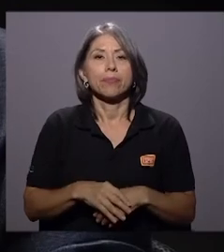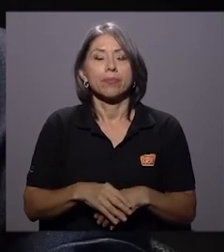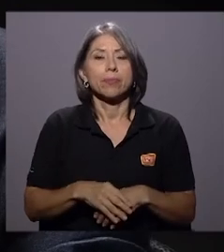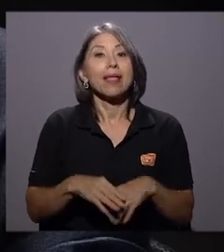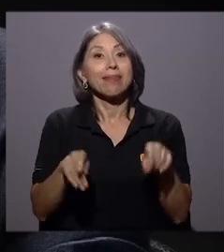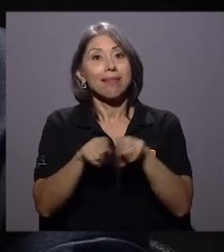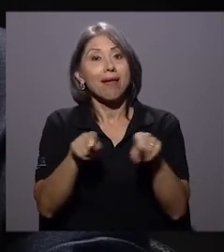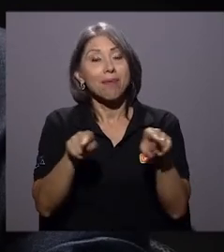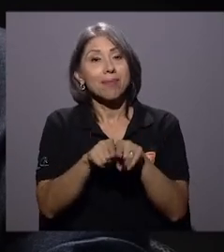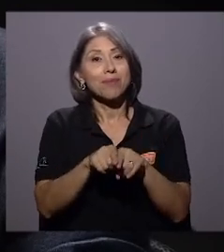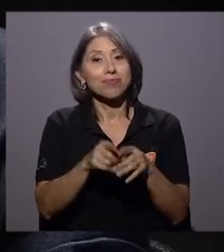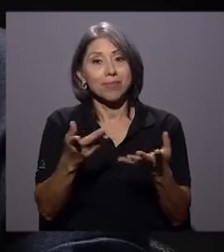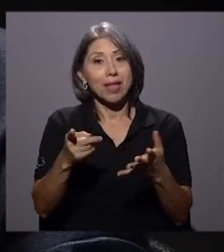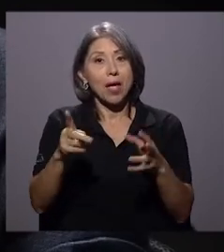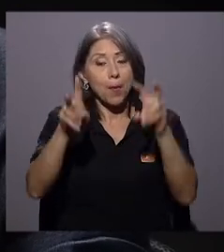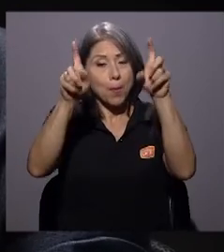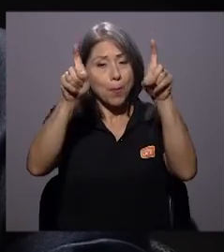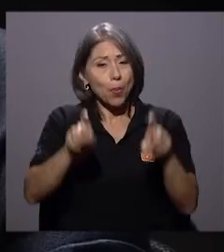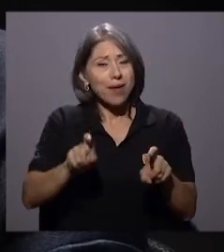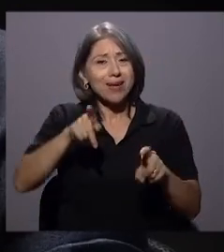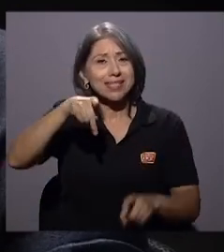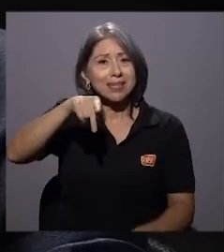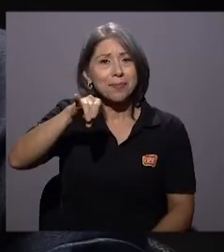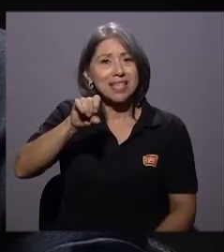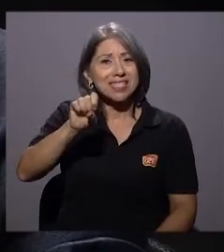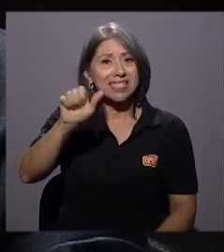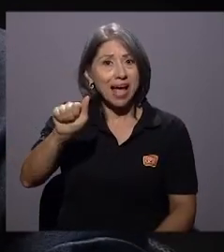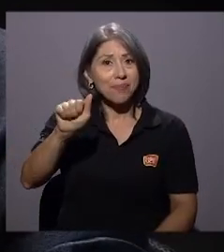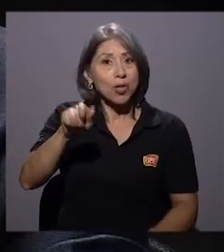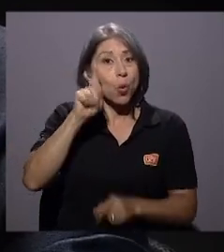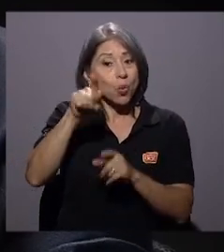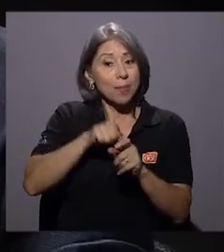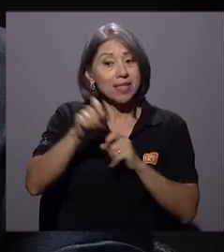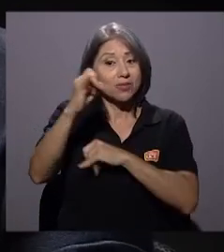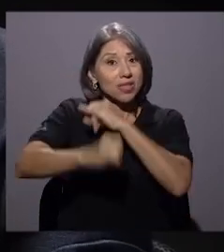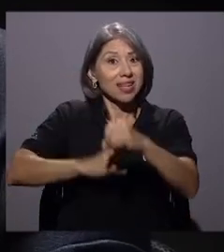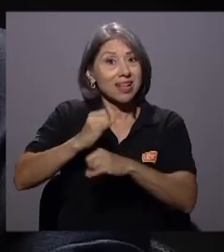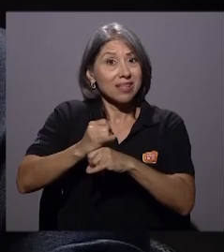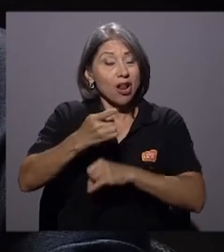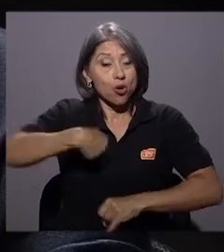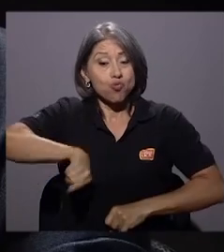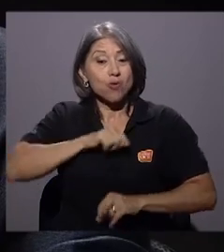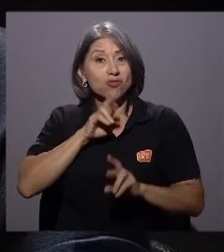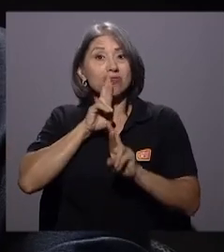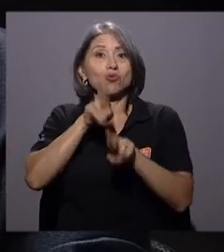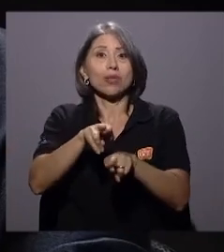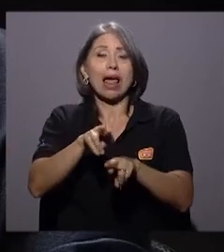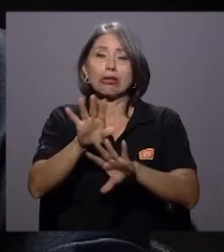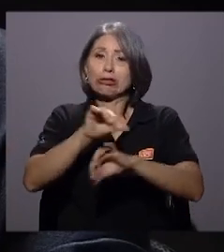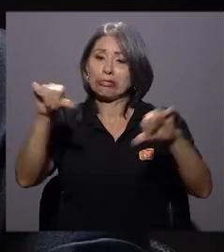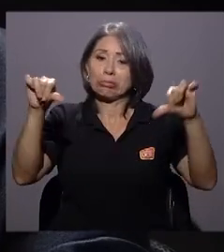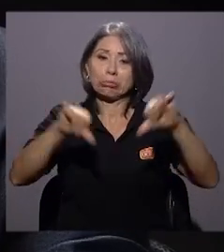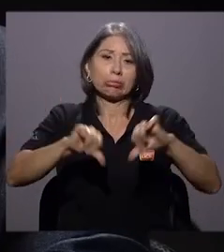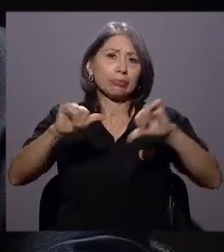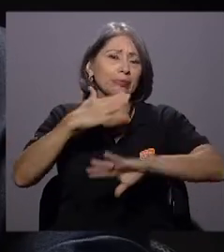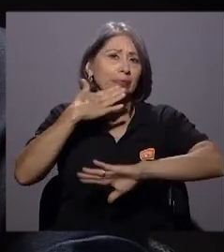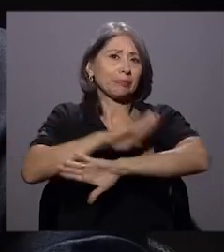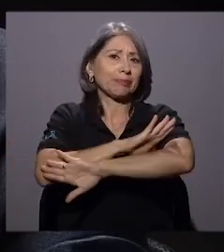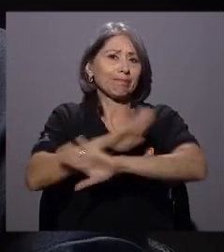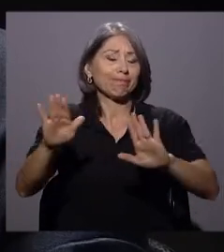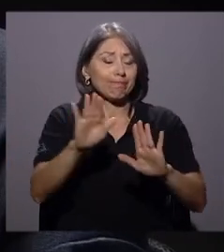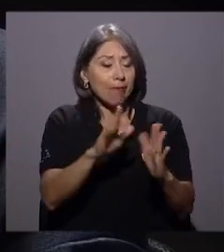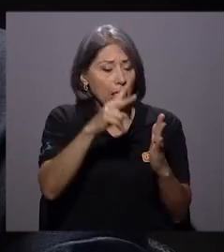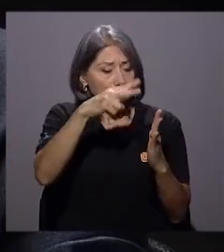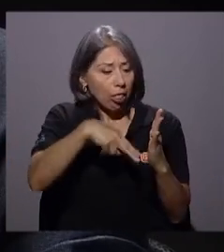de Costa Rica en las pruebas PISA, una medición internacional, donde salimos pésimo en comprensión lectora, donde